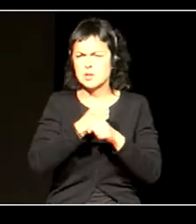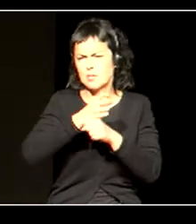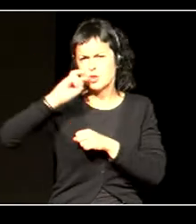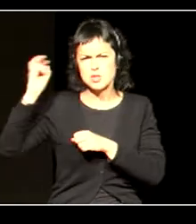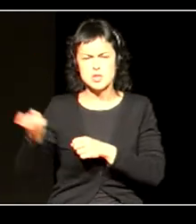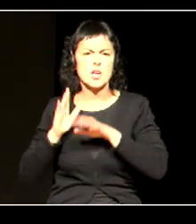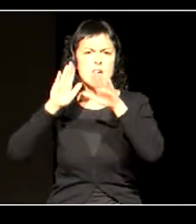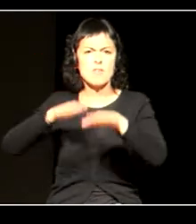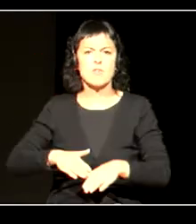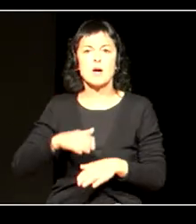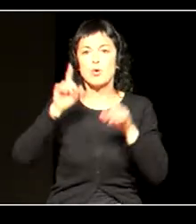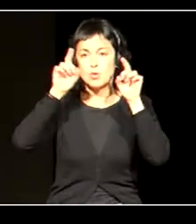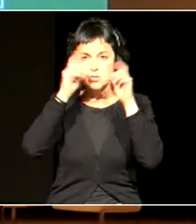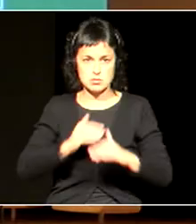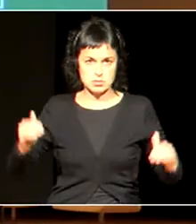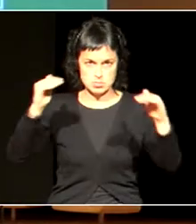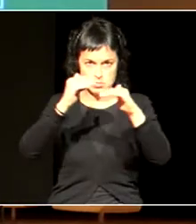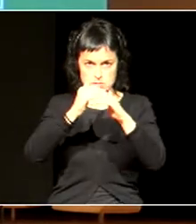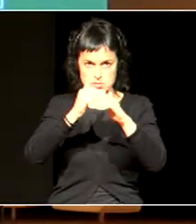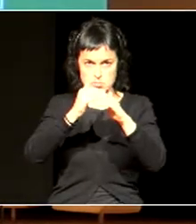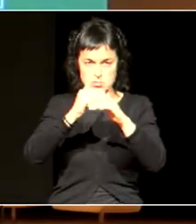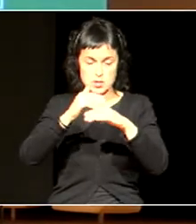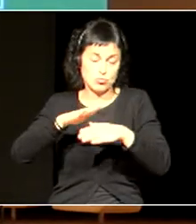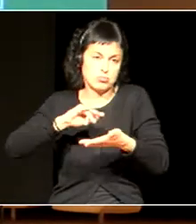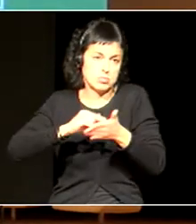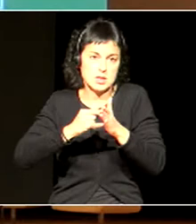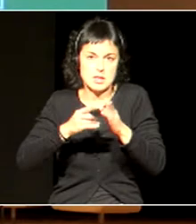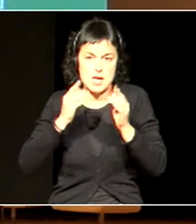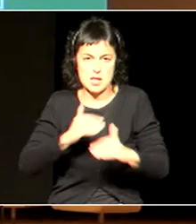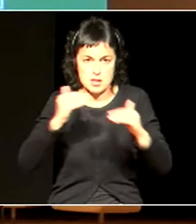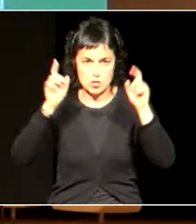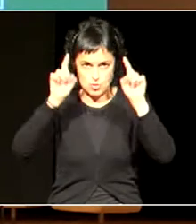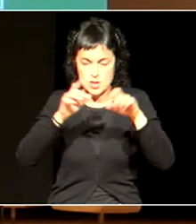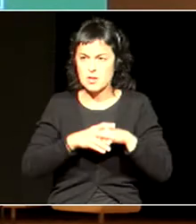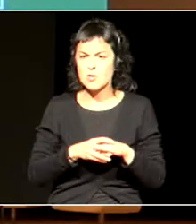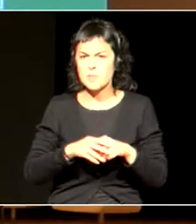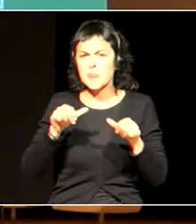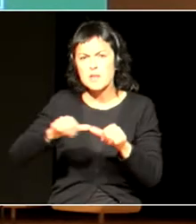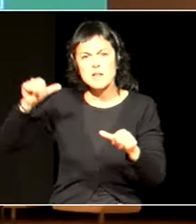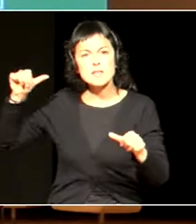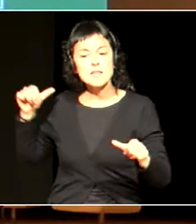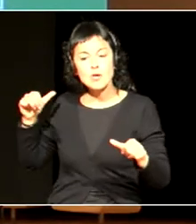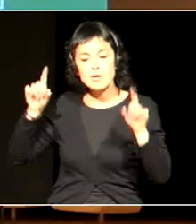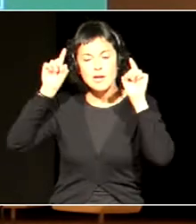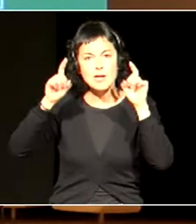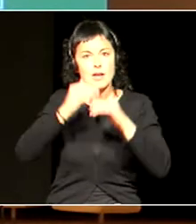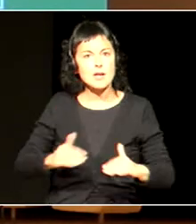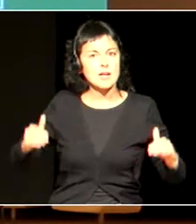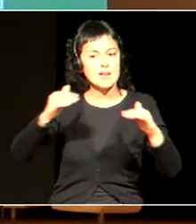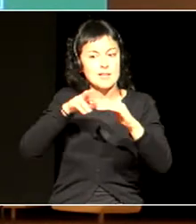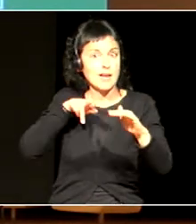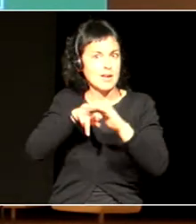eskidetzan onarritutako eskuntza sistema baten alde. Orain arte eskidetza izanda gure tresna